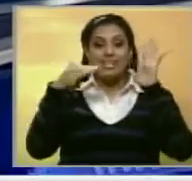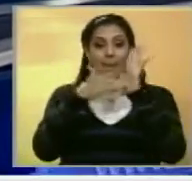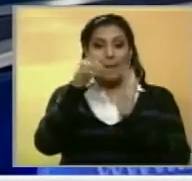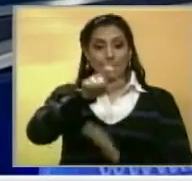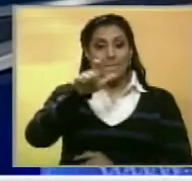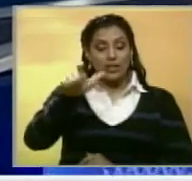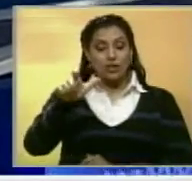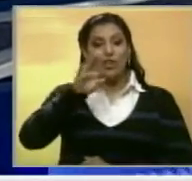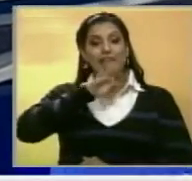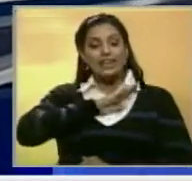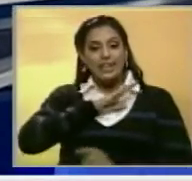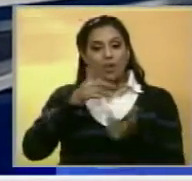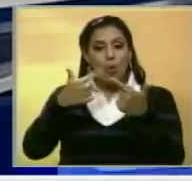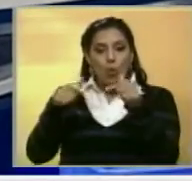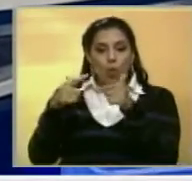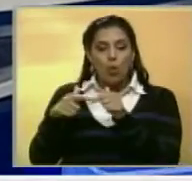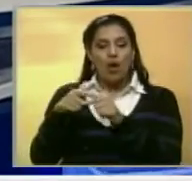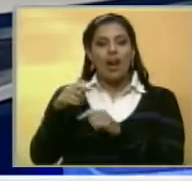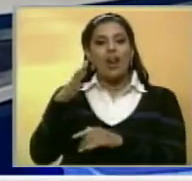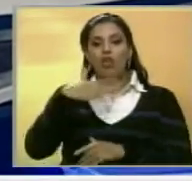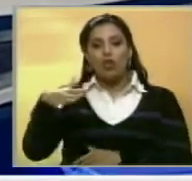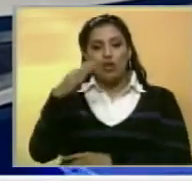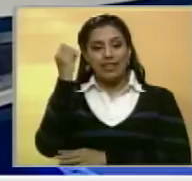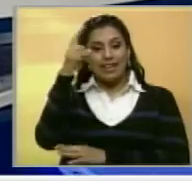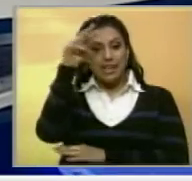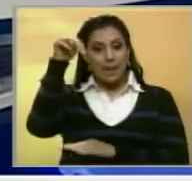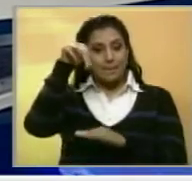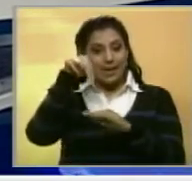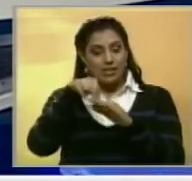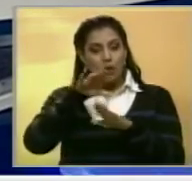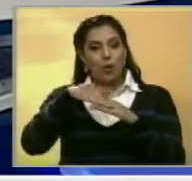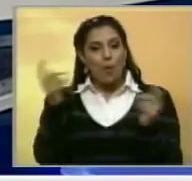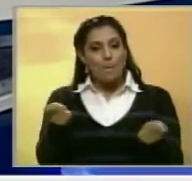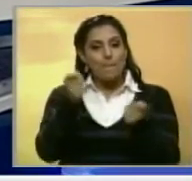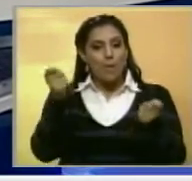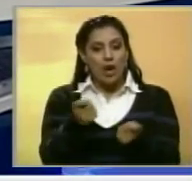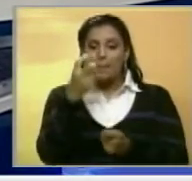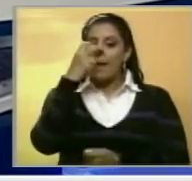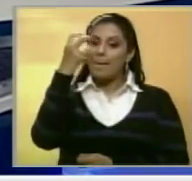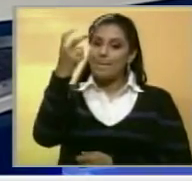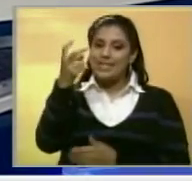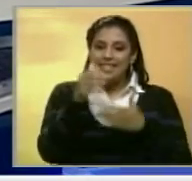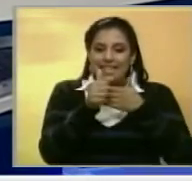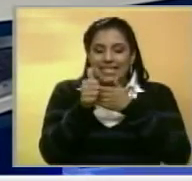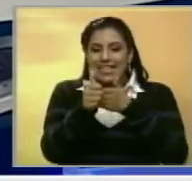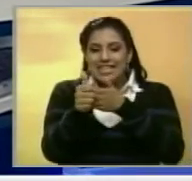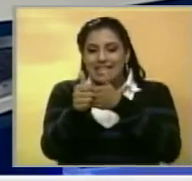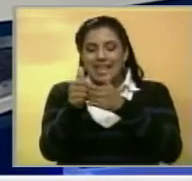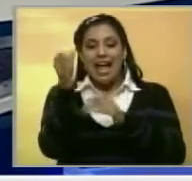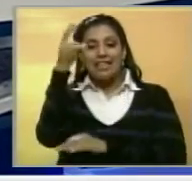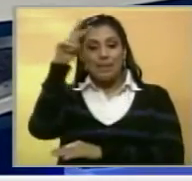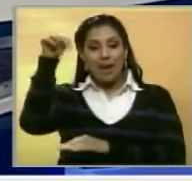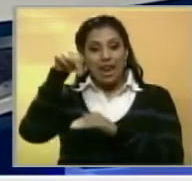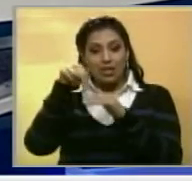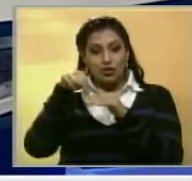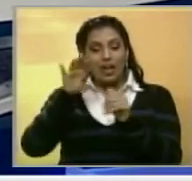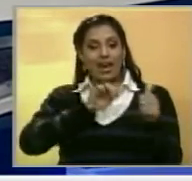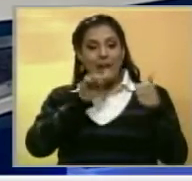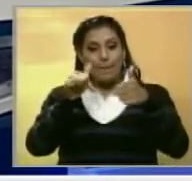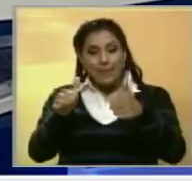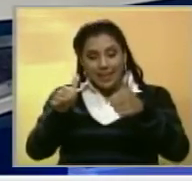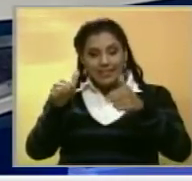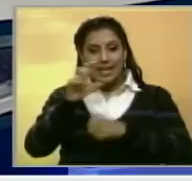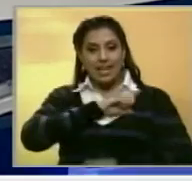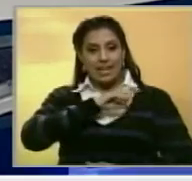personas han conocido los espacios del Palacio Federal Legislativo a través del programa de visitas guiadas que la Asamblea Nacional inició a